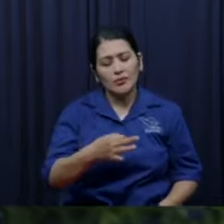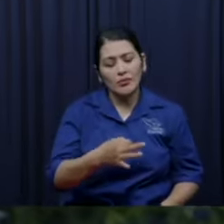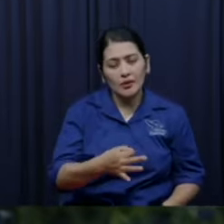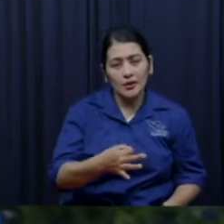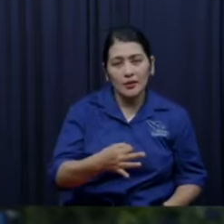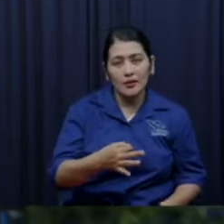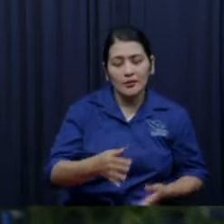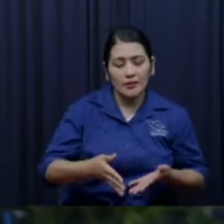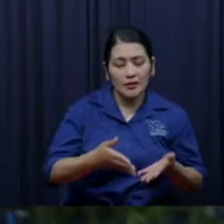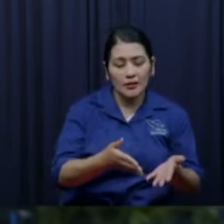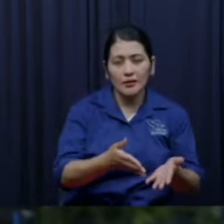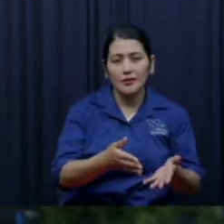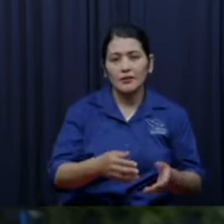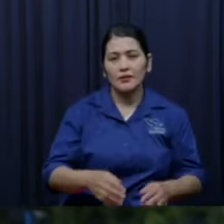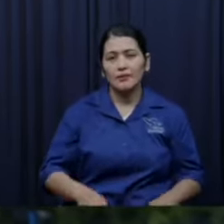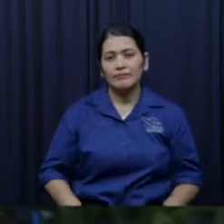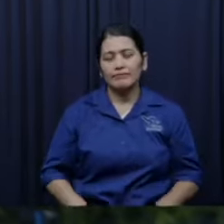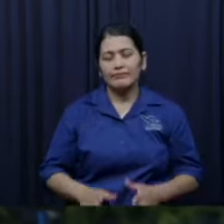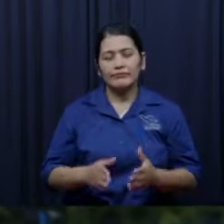disipó